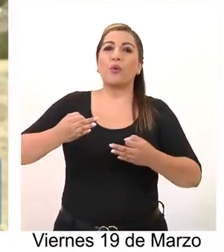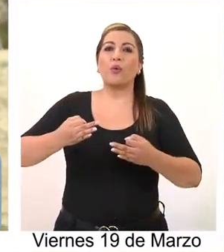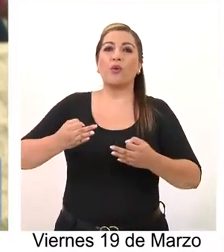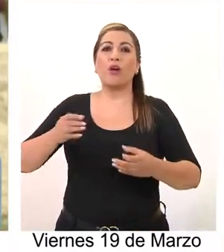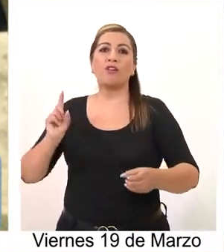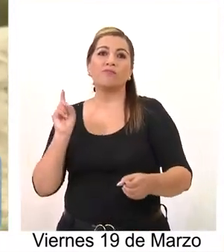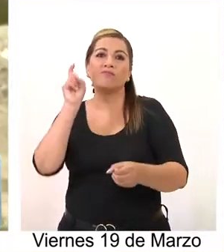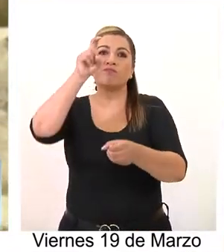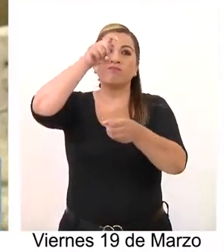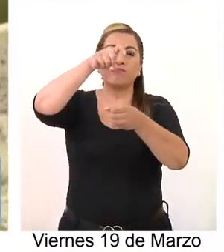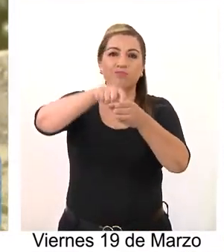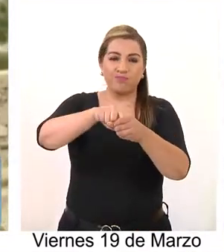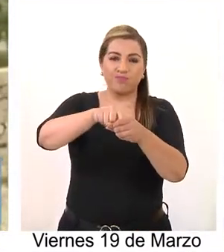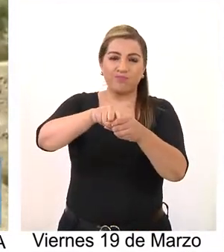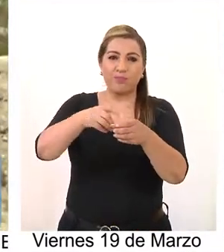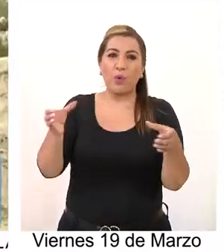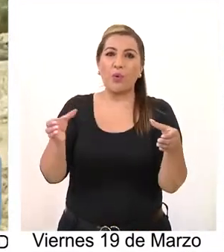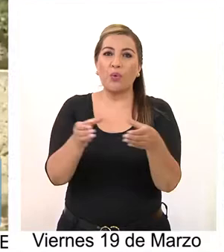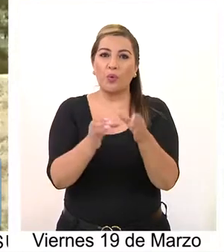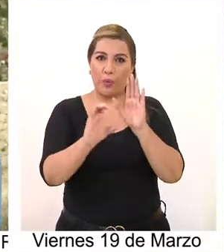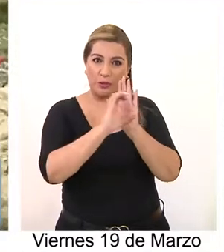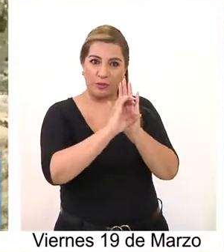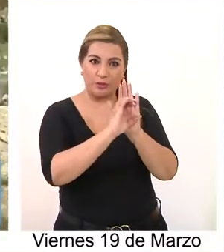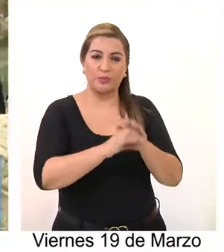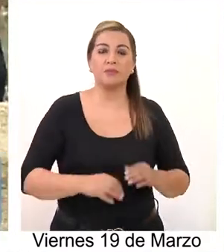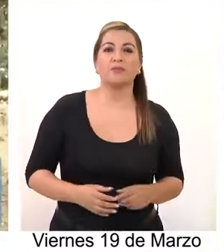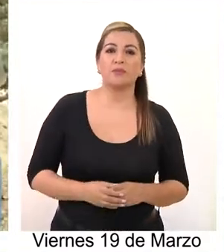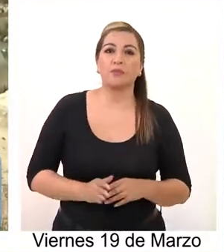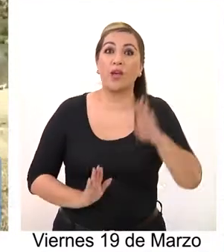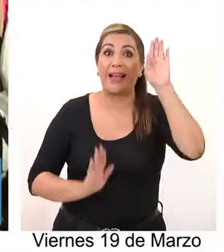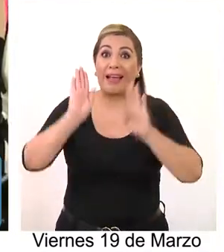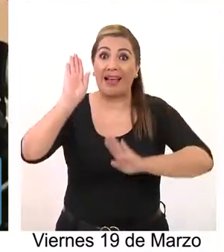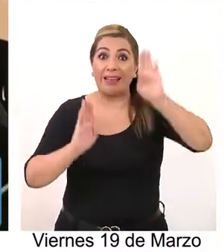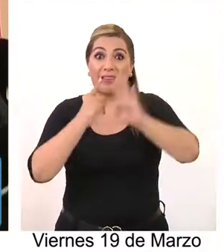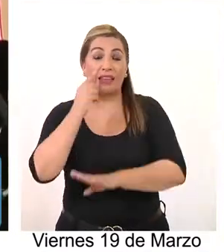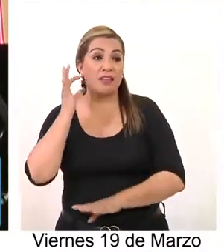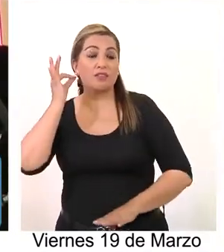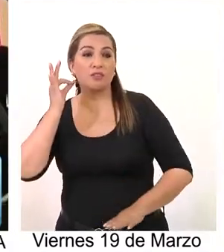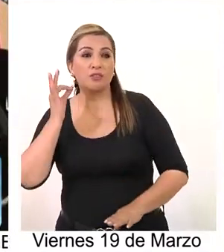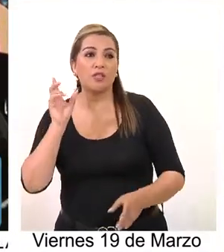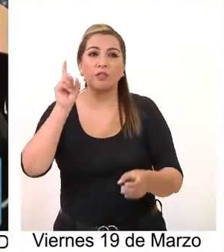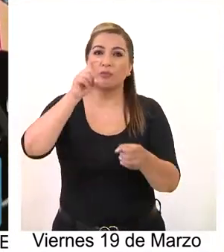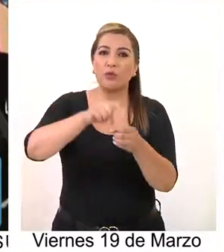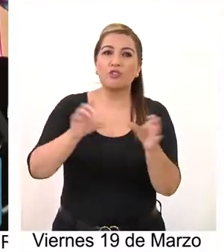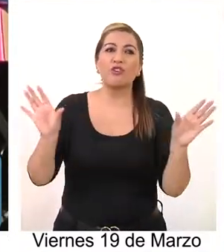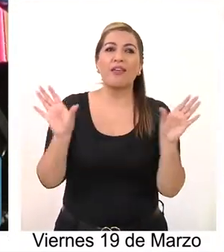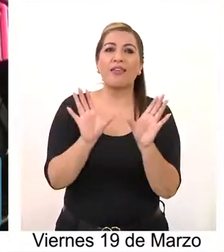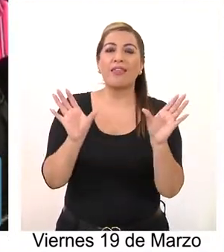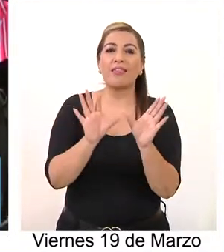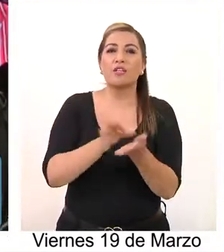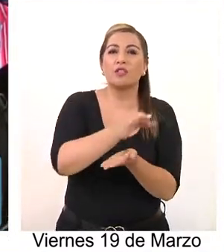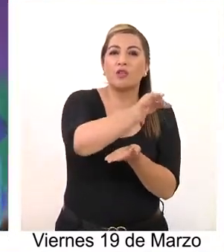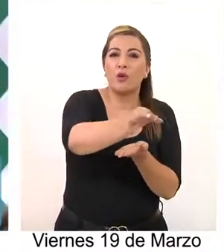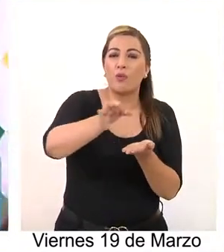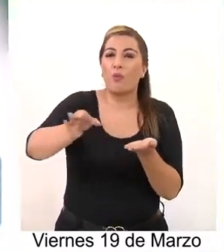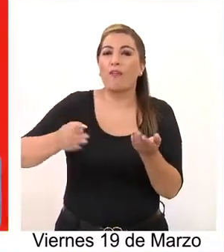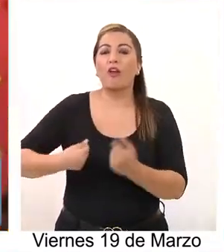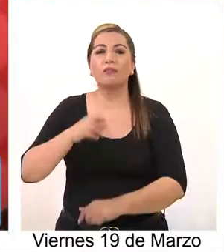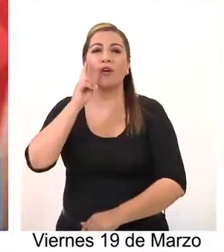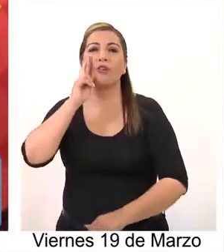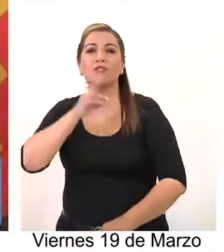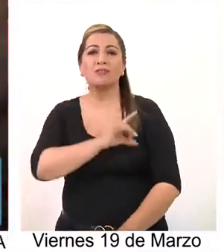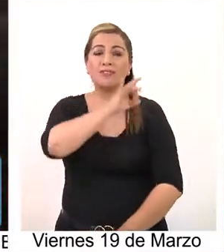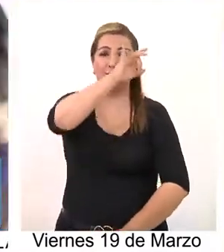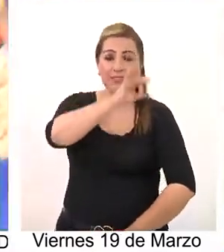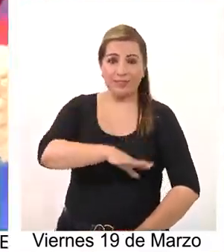garantizar su presencia en la Convención Constitucional. Los candidatos pertenecen a los 10 pueblos